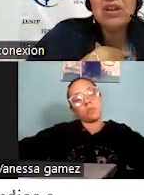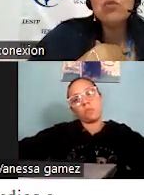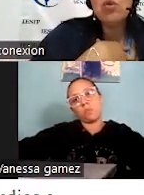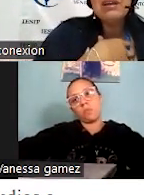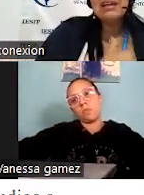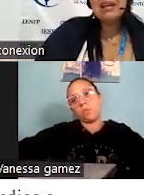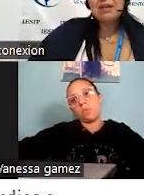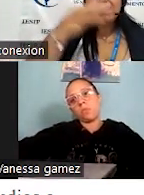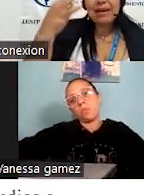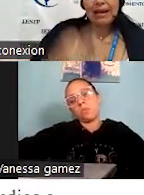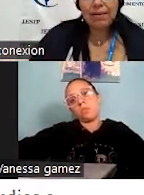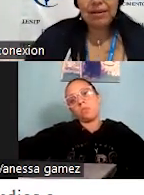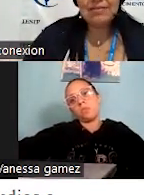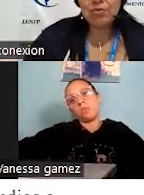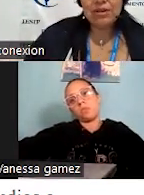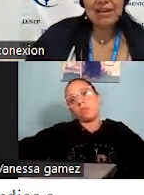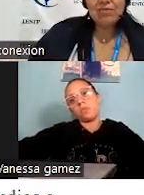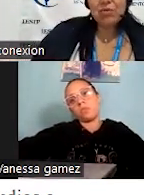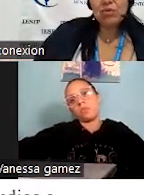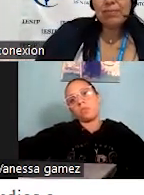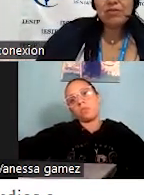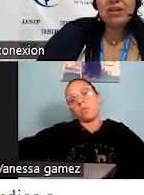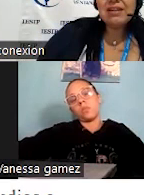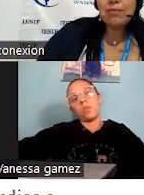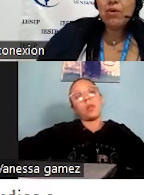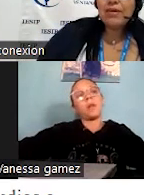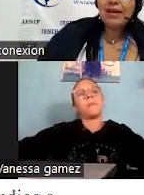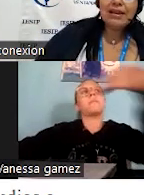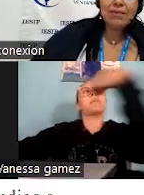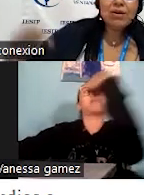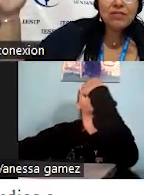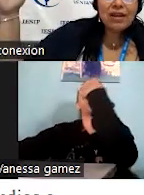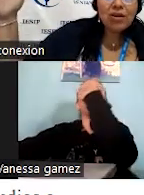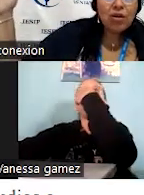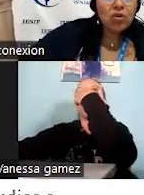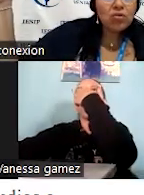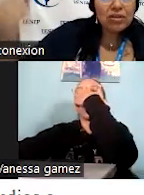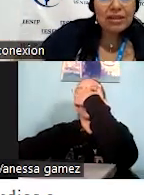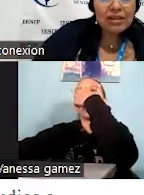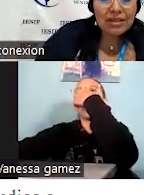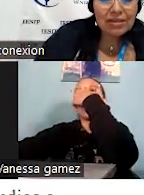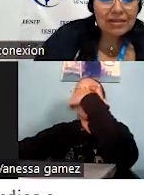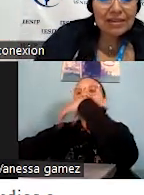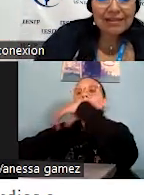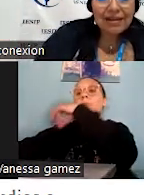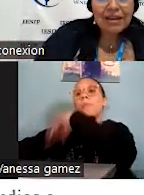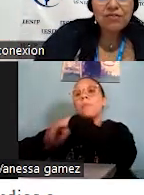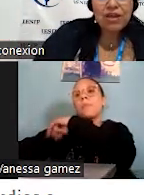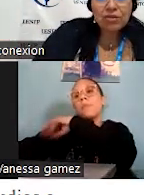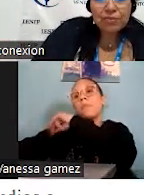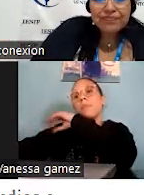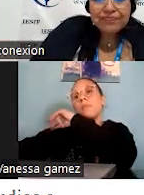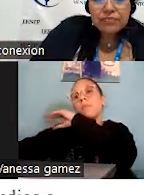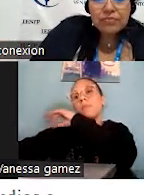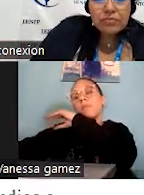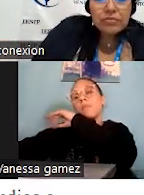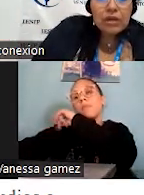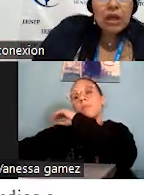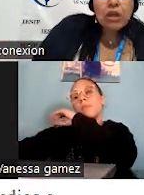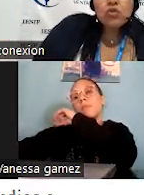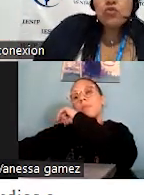las acciones son impecables porque una persona te puede elevar al cielo o lanzar al infierno.